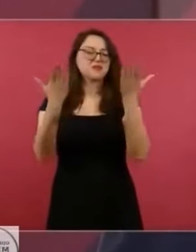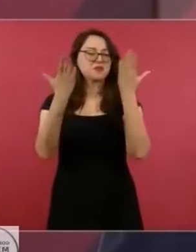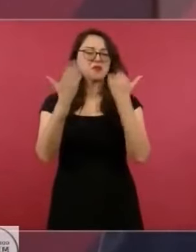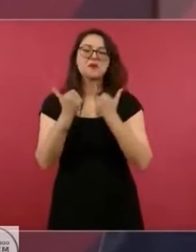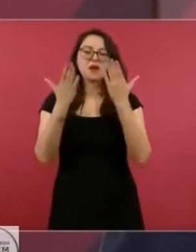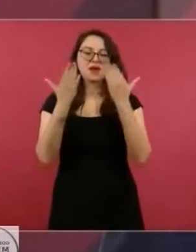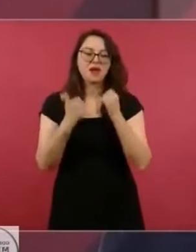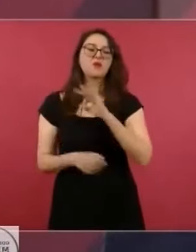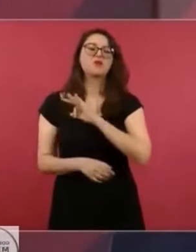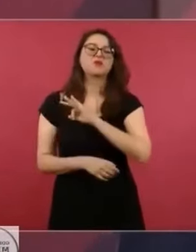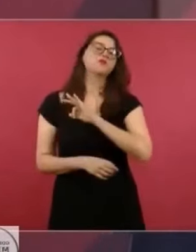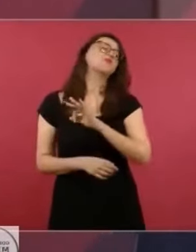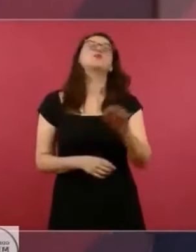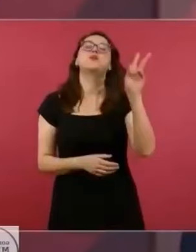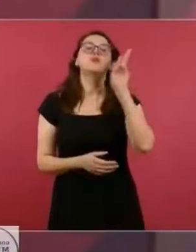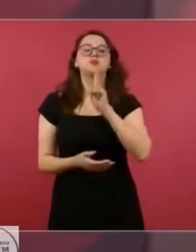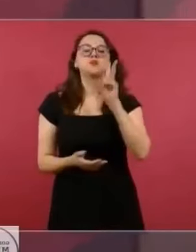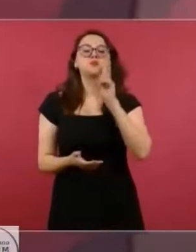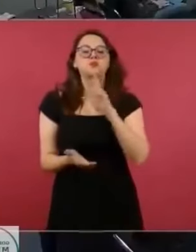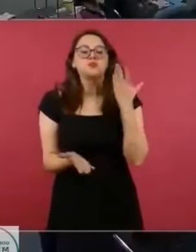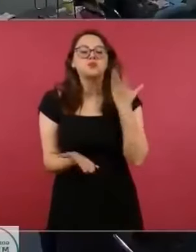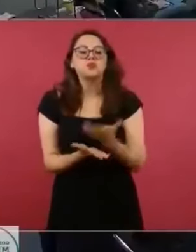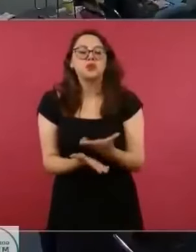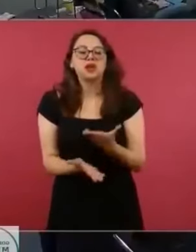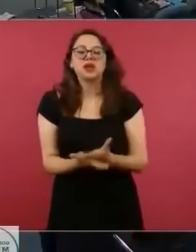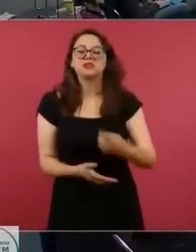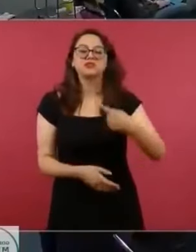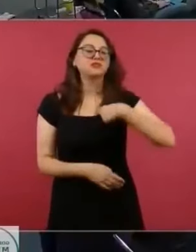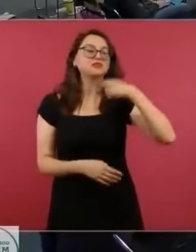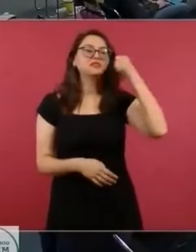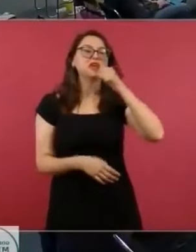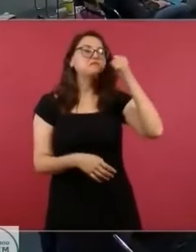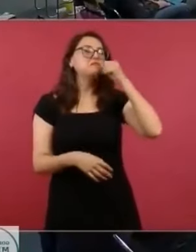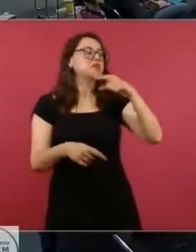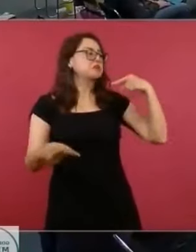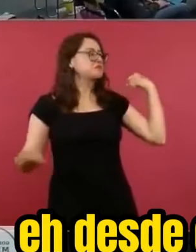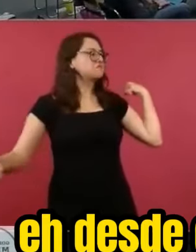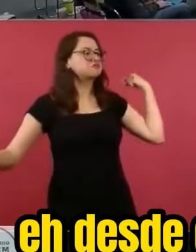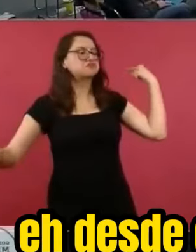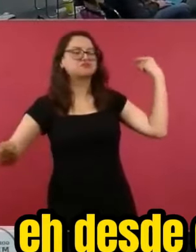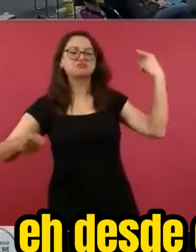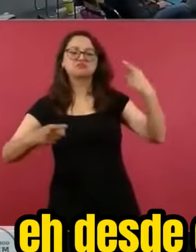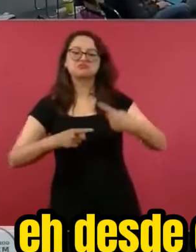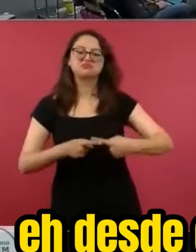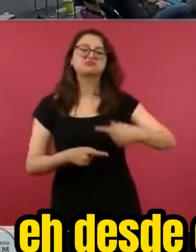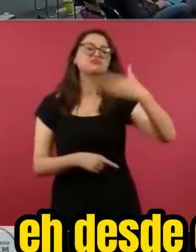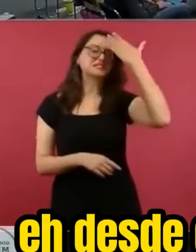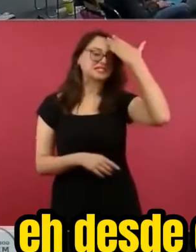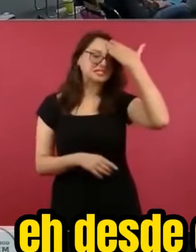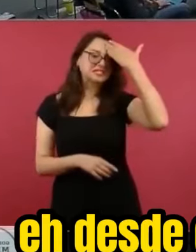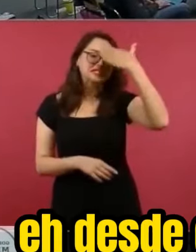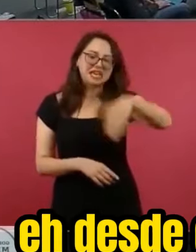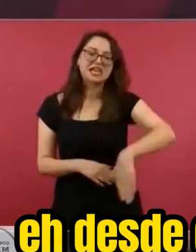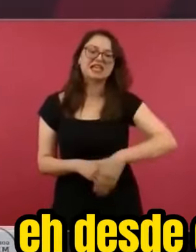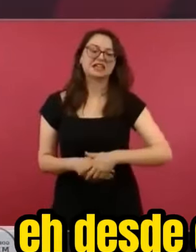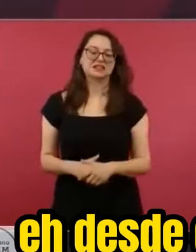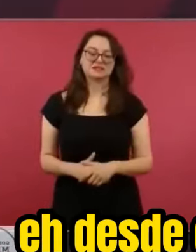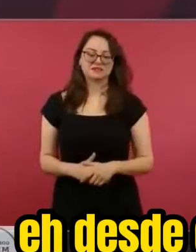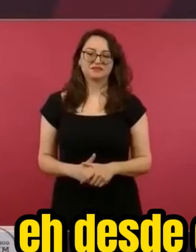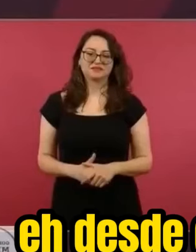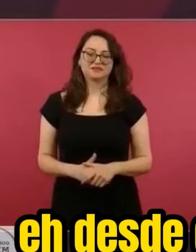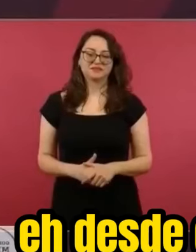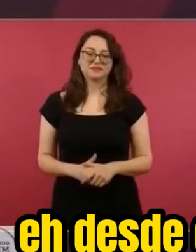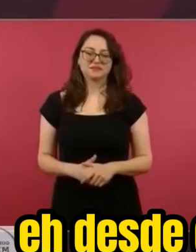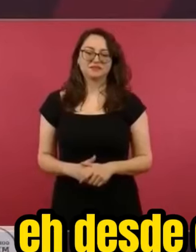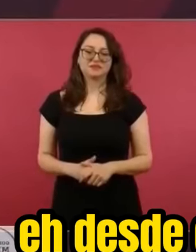lo sé desde hace años, desde que empezamos a